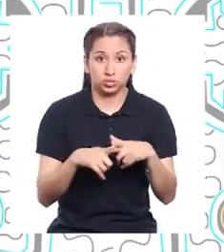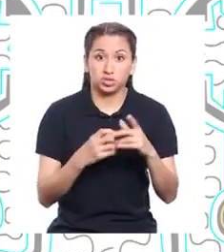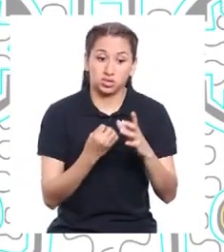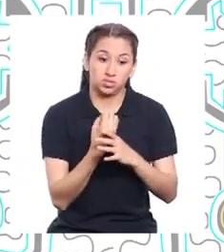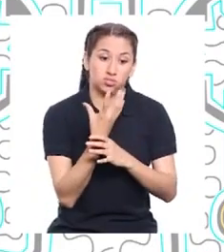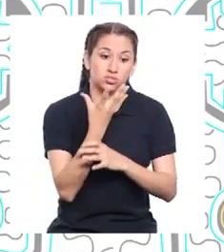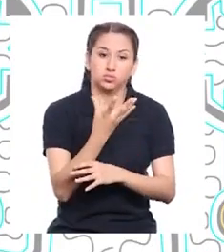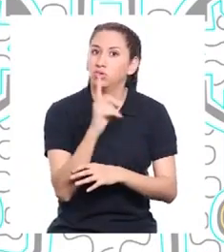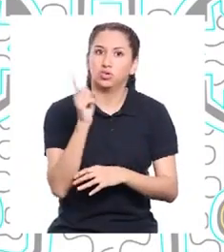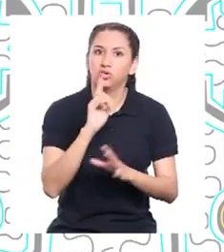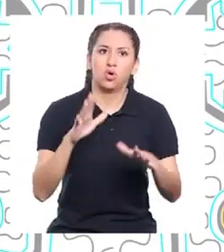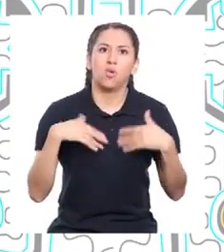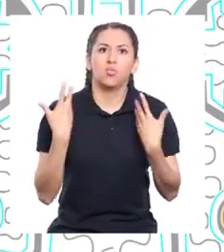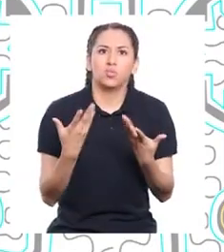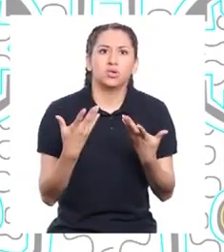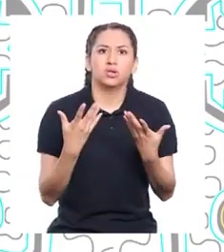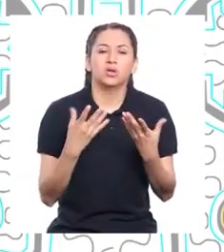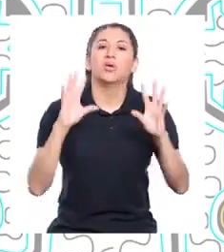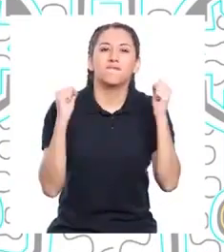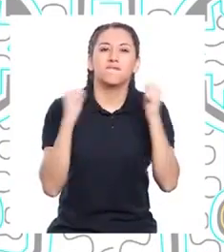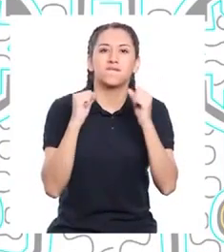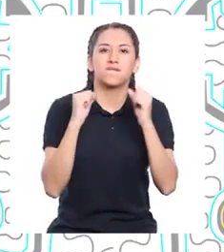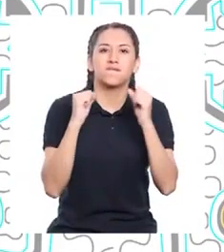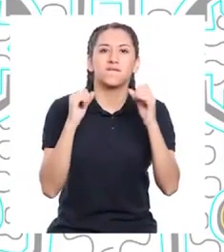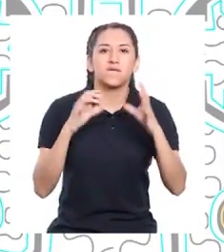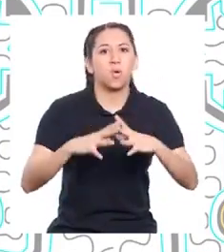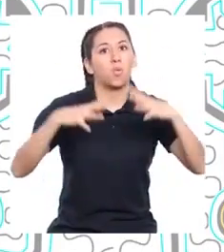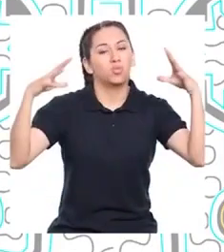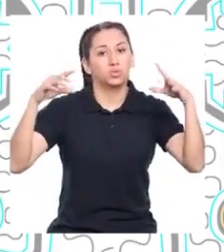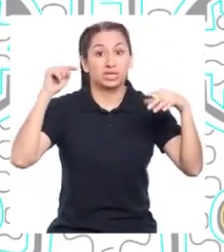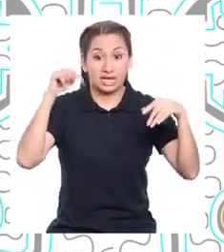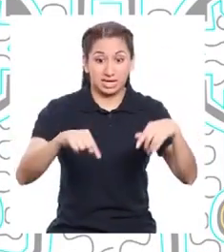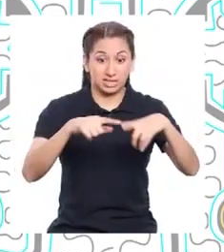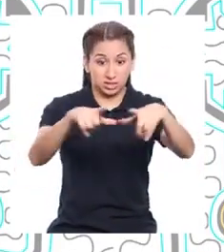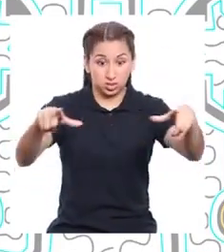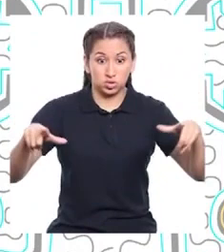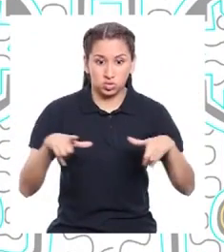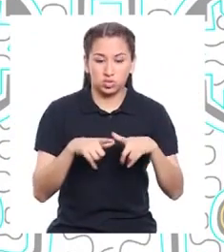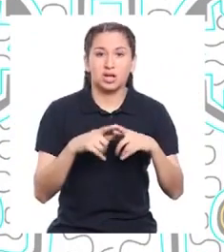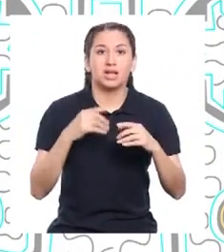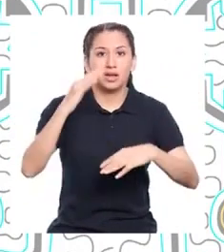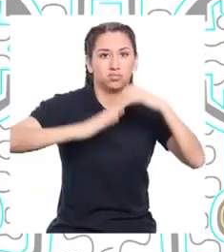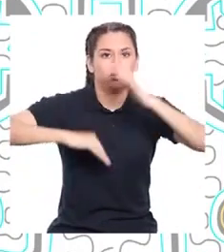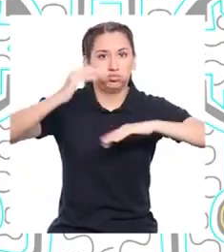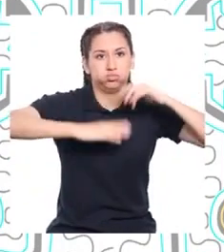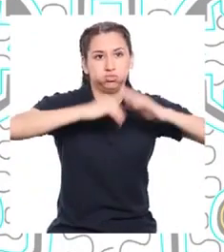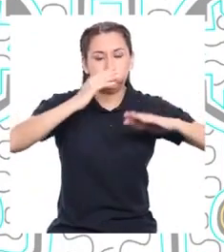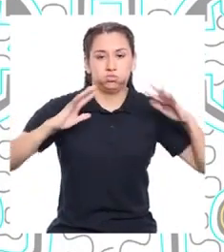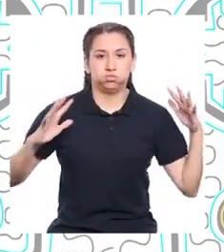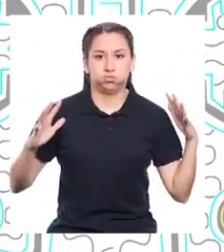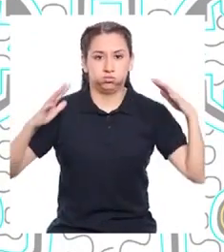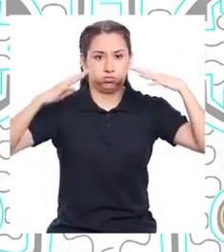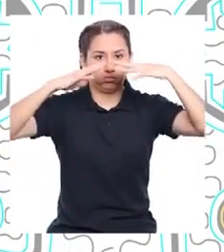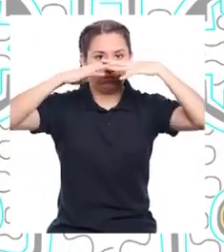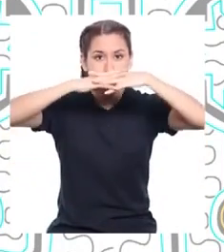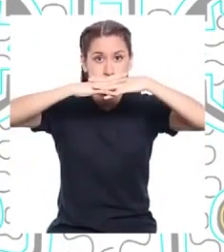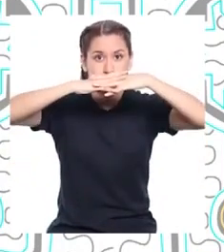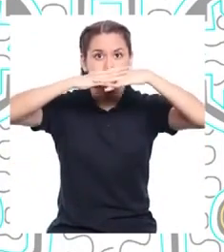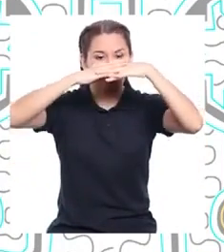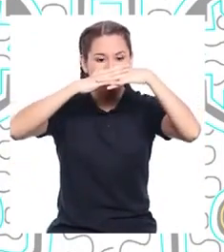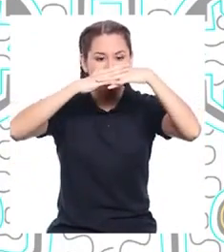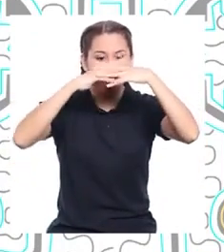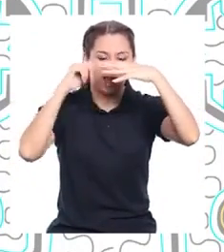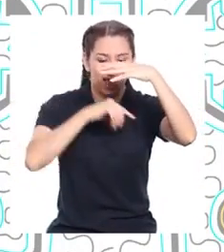las plantas no crecen debido al excesivo frío. En estos lugares, las personas construyen invernaderos donde siembran las